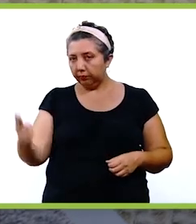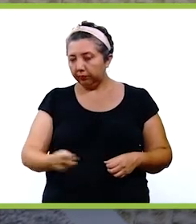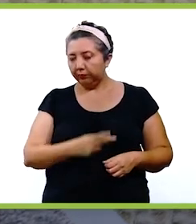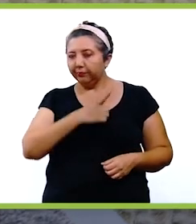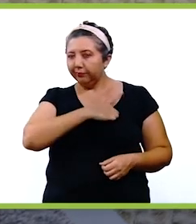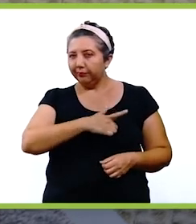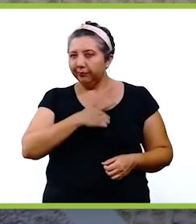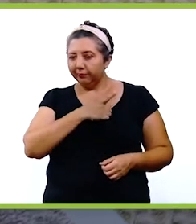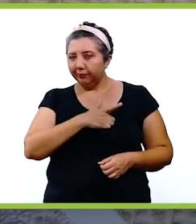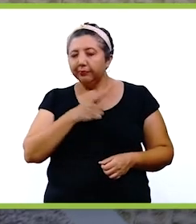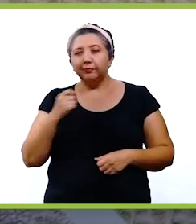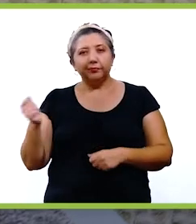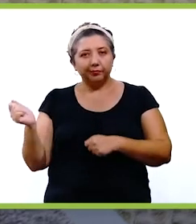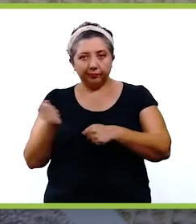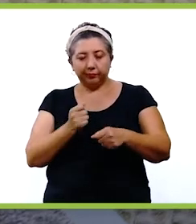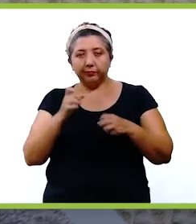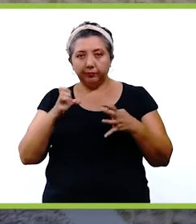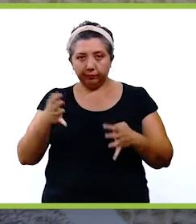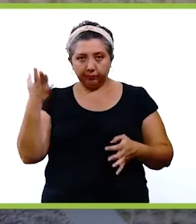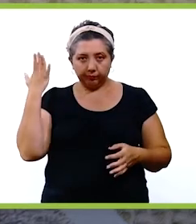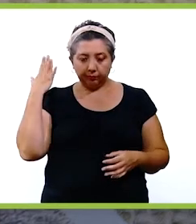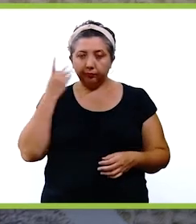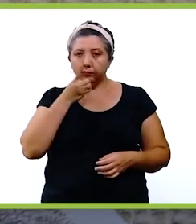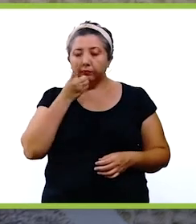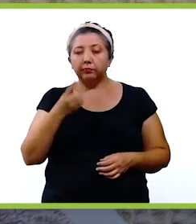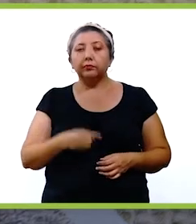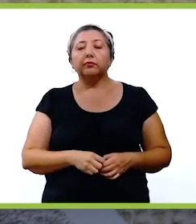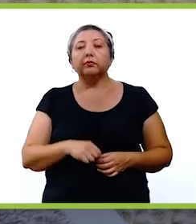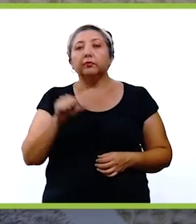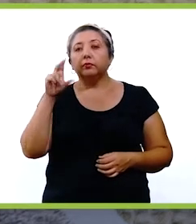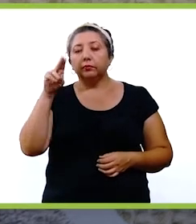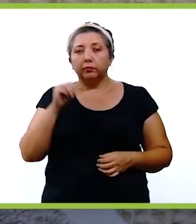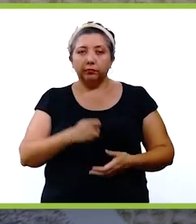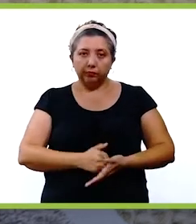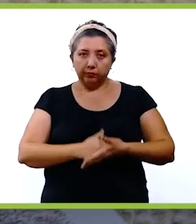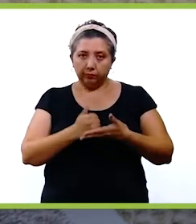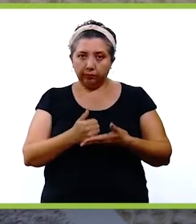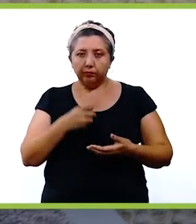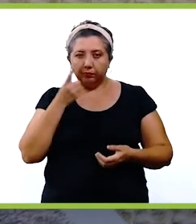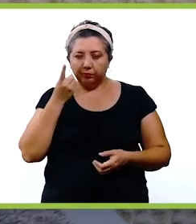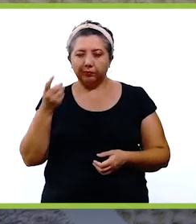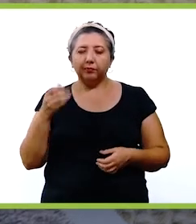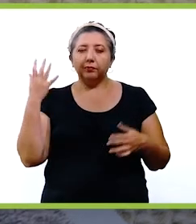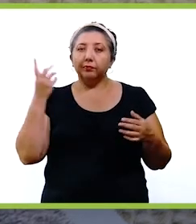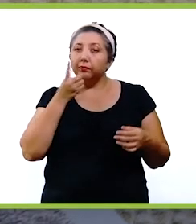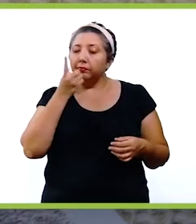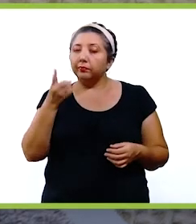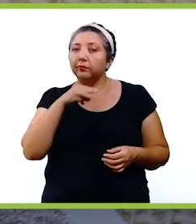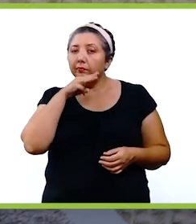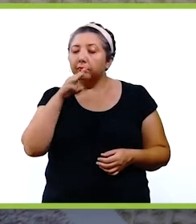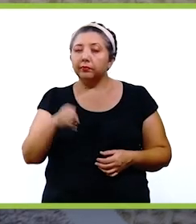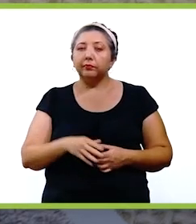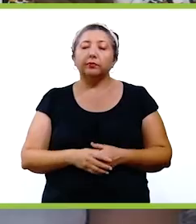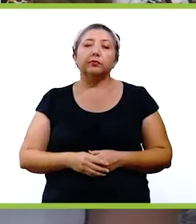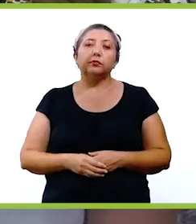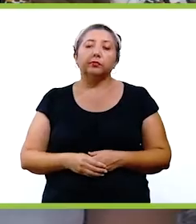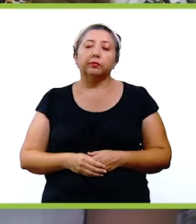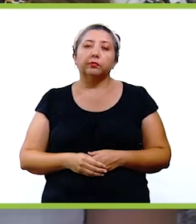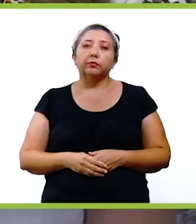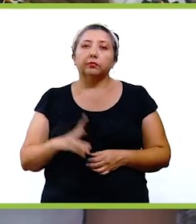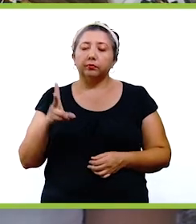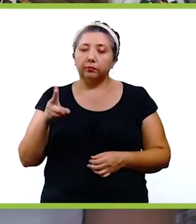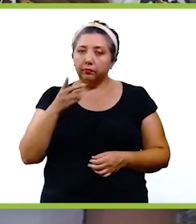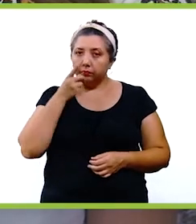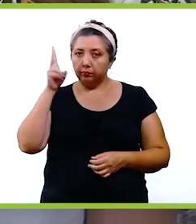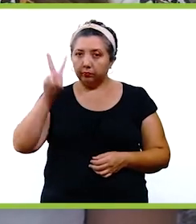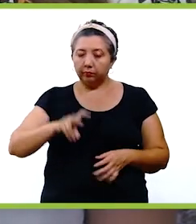que usted es fiel seguidor de los leones y estuvo en el estadio Cuculcán Álamo apoyándolos. ¿Les gustaría enviarles un mensaje? Por